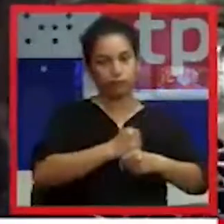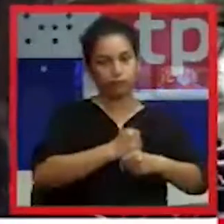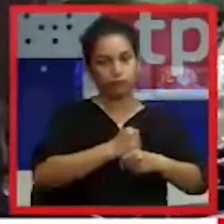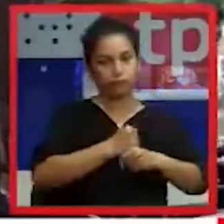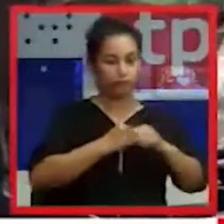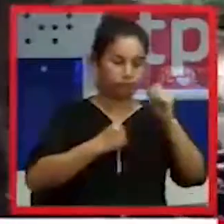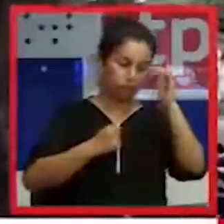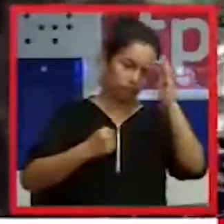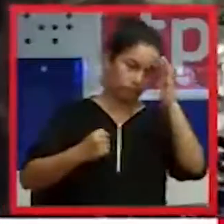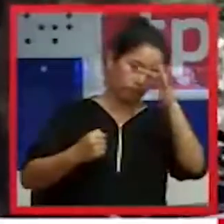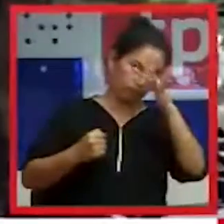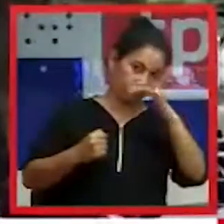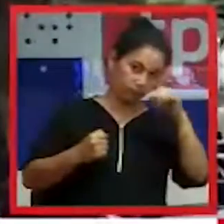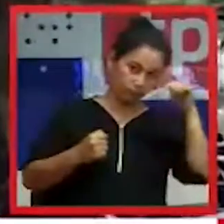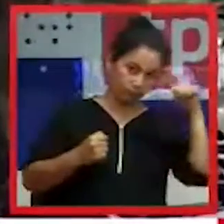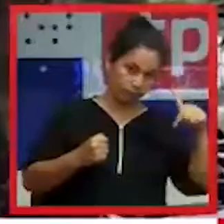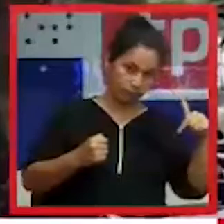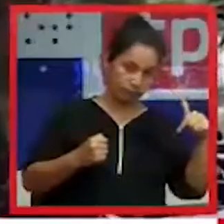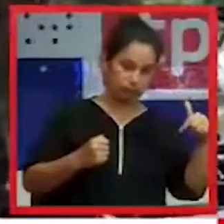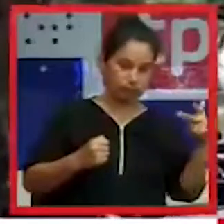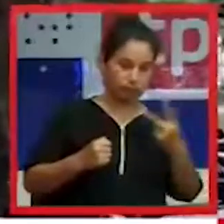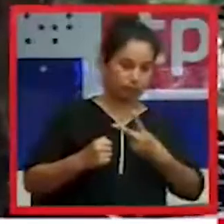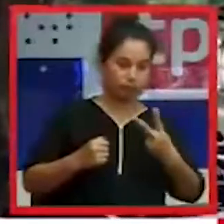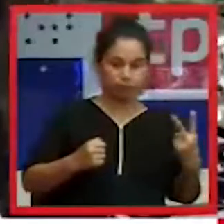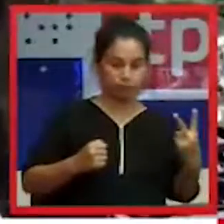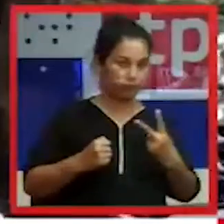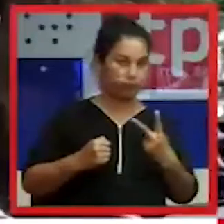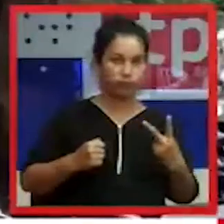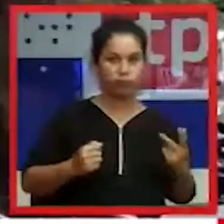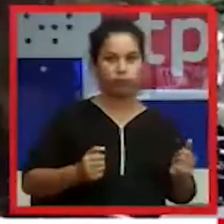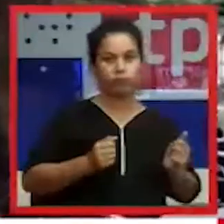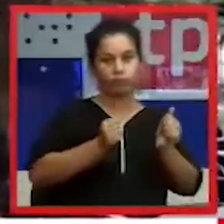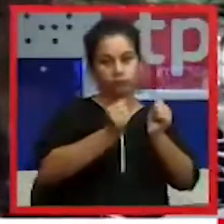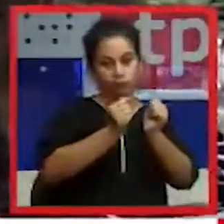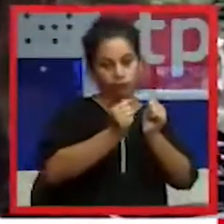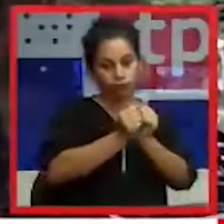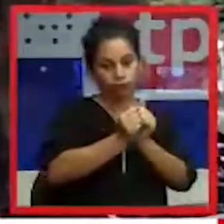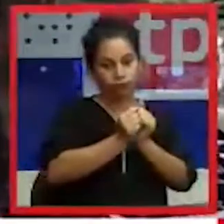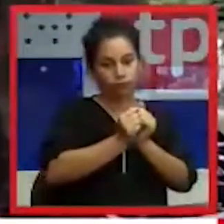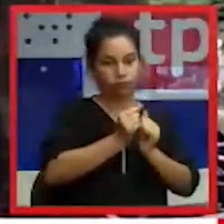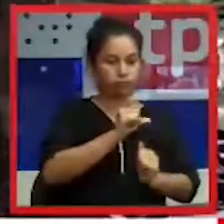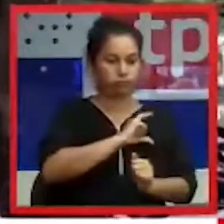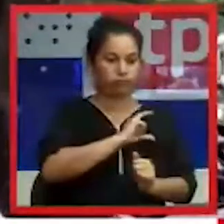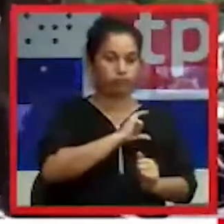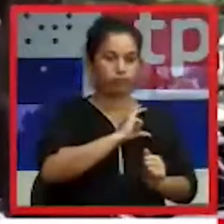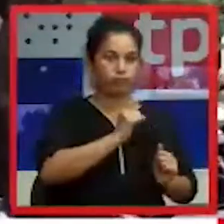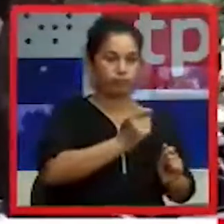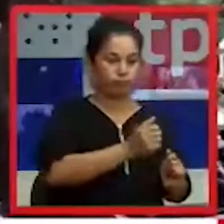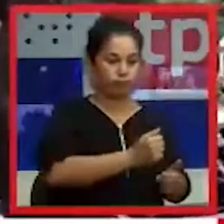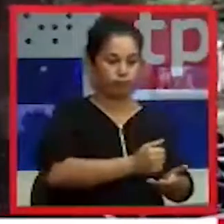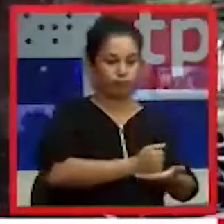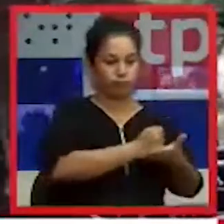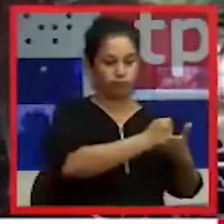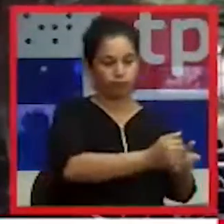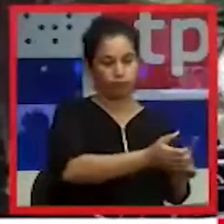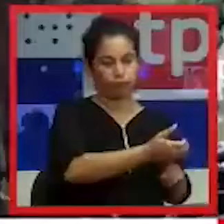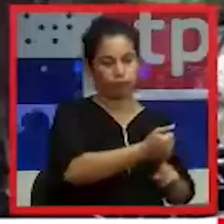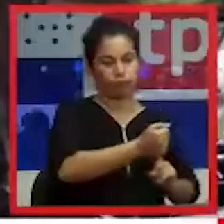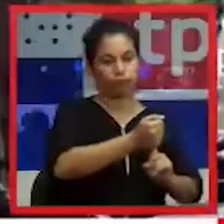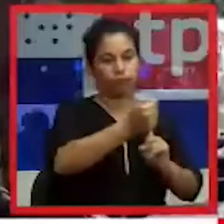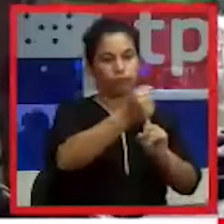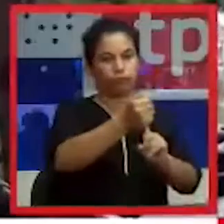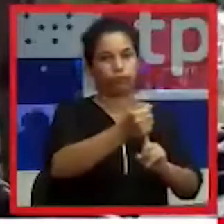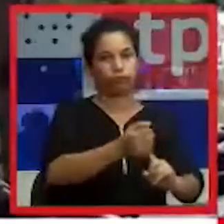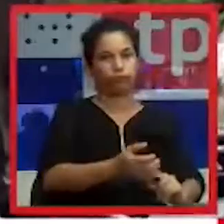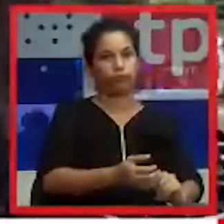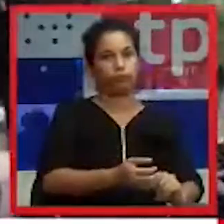estado de ebriedad. Tanto así que le hemos socorrido porque no podía reaccionar la señorita, le